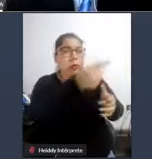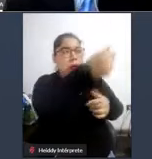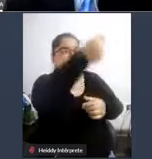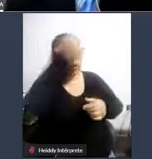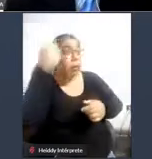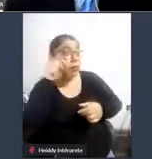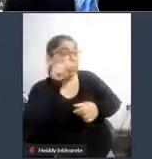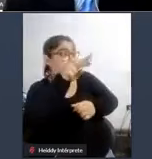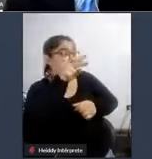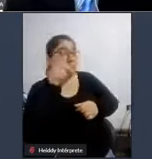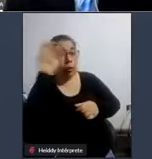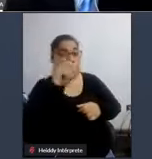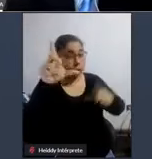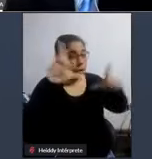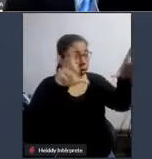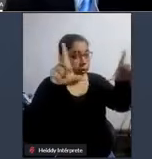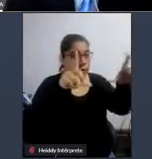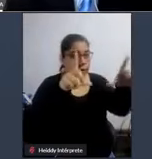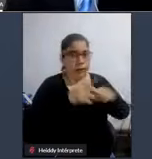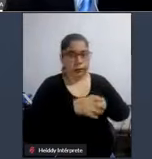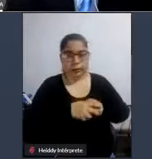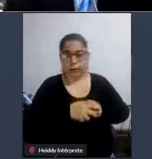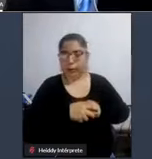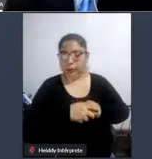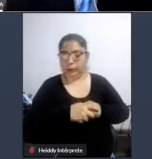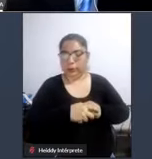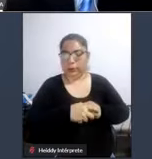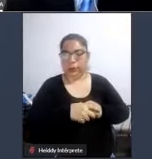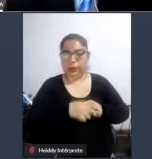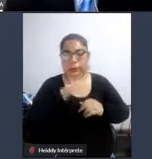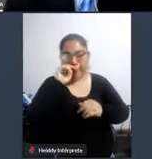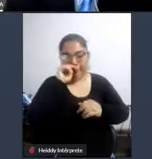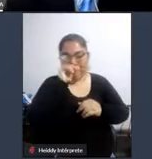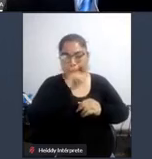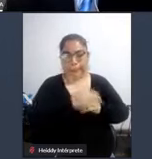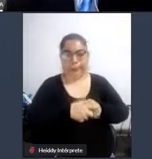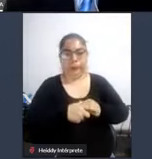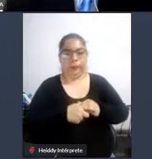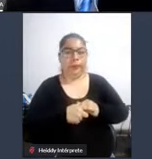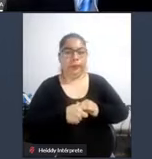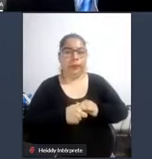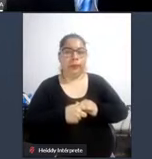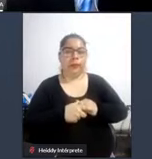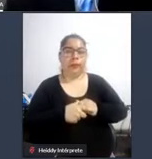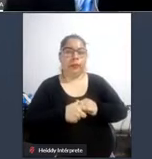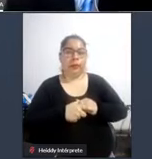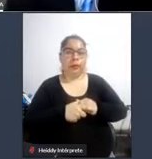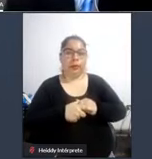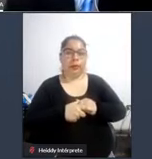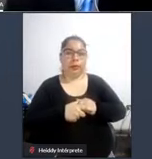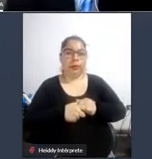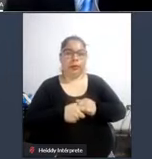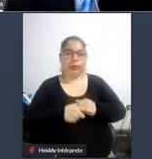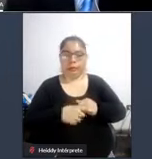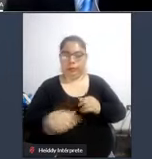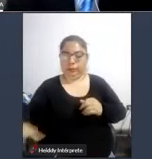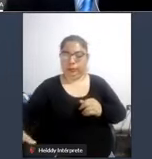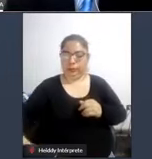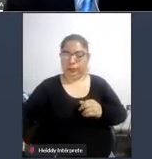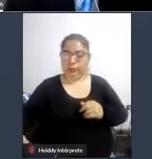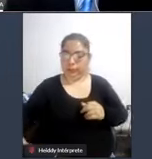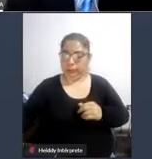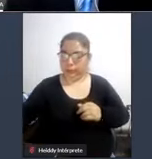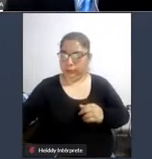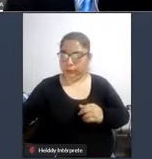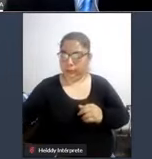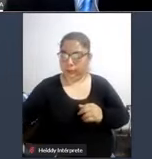o una en televisor ya no es ya no es extrema pobreza y para qué nos